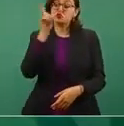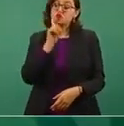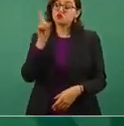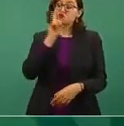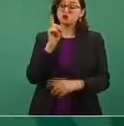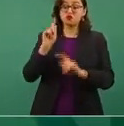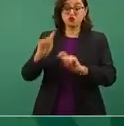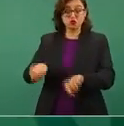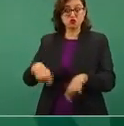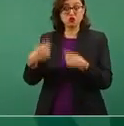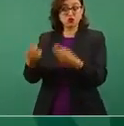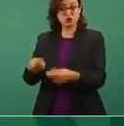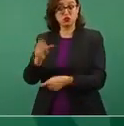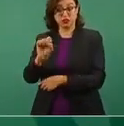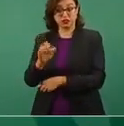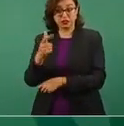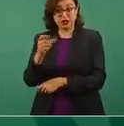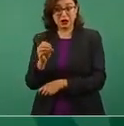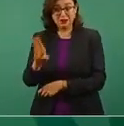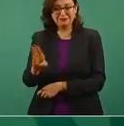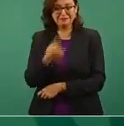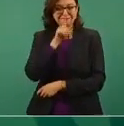secretaria de Gobernación.